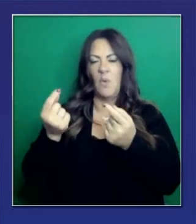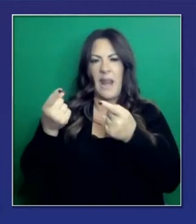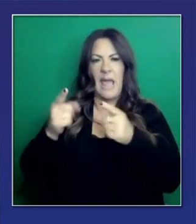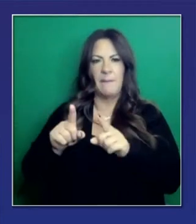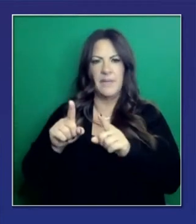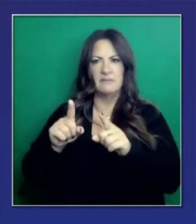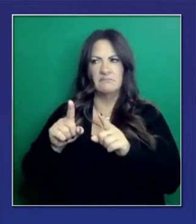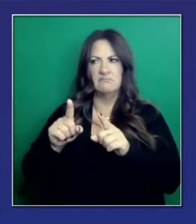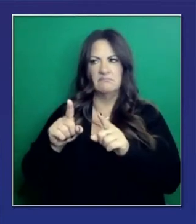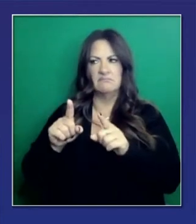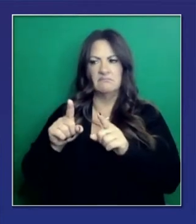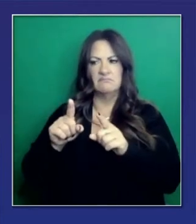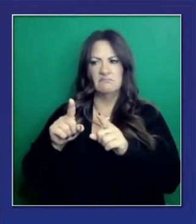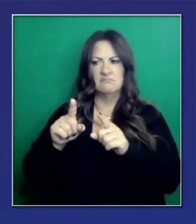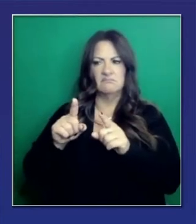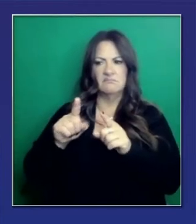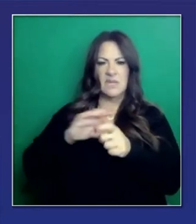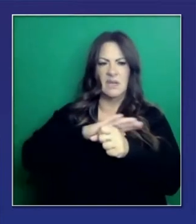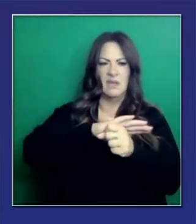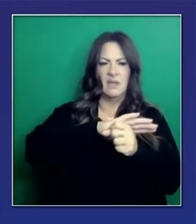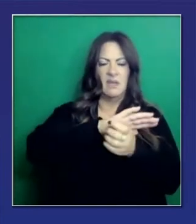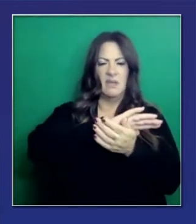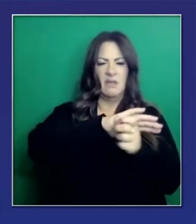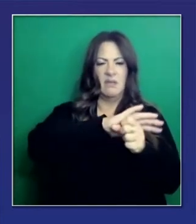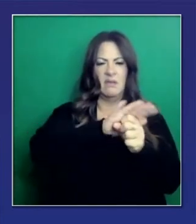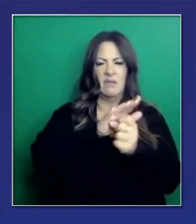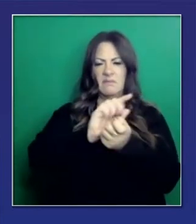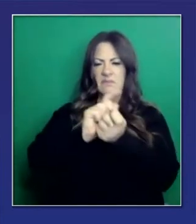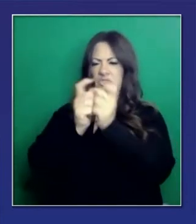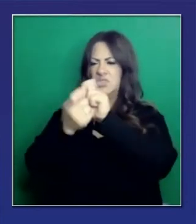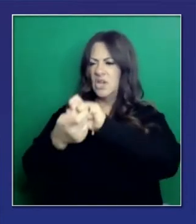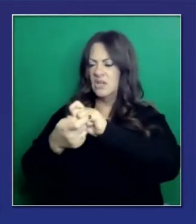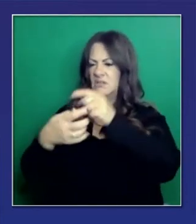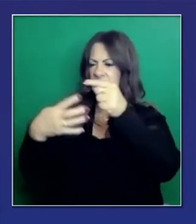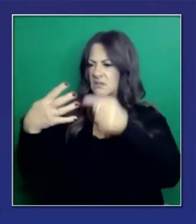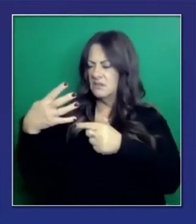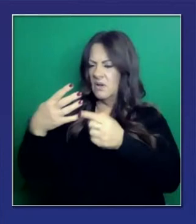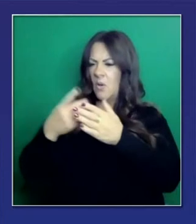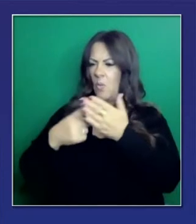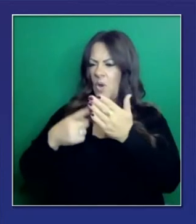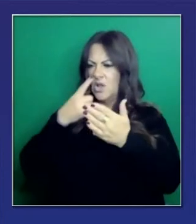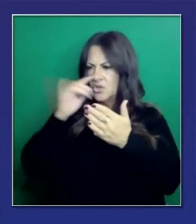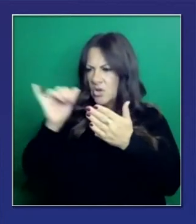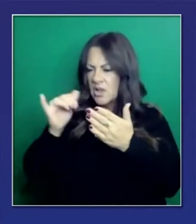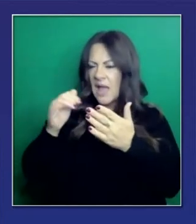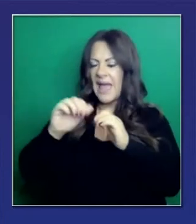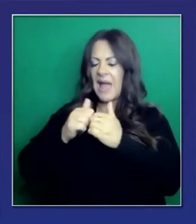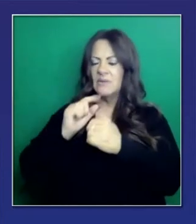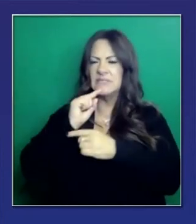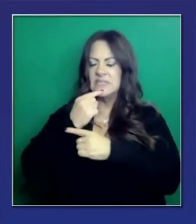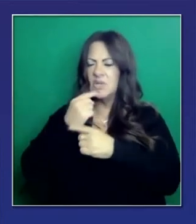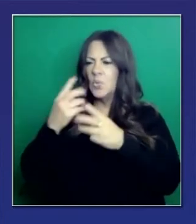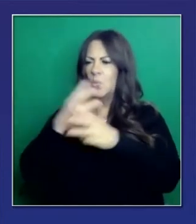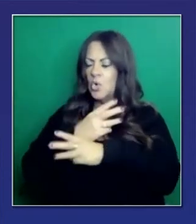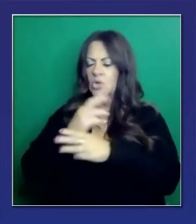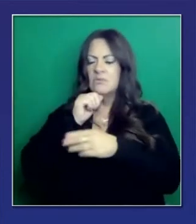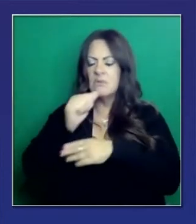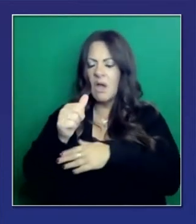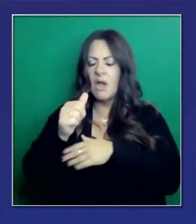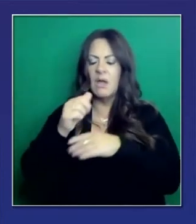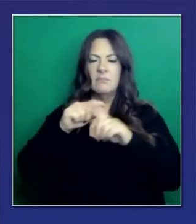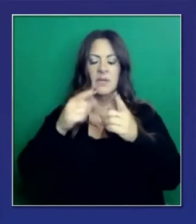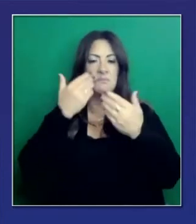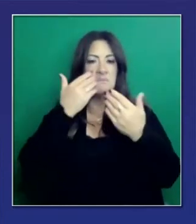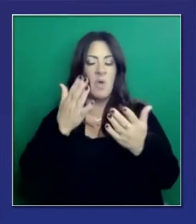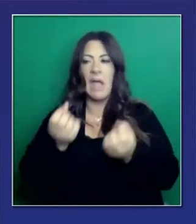No sabemos suficiente. Estamos viendo esto poco a poco. Lo que le puedo decir de las cifras es que es una reflexión